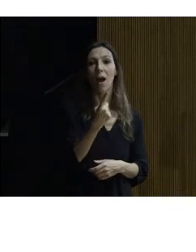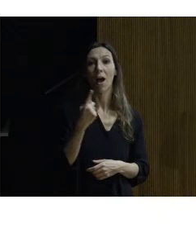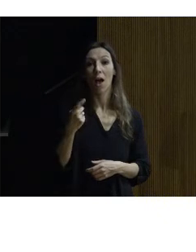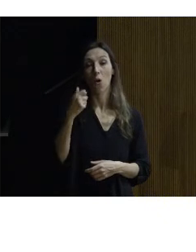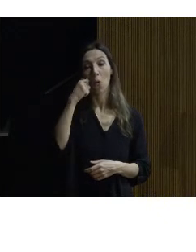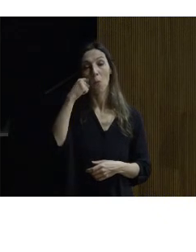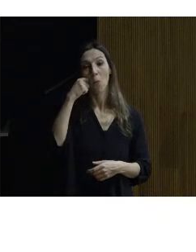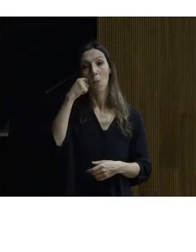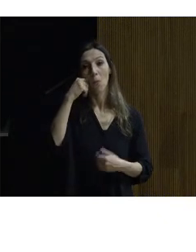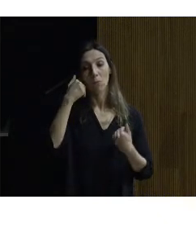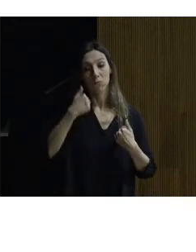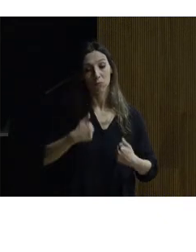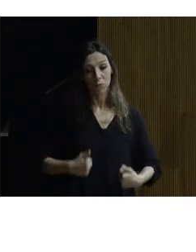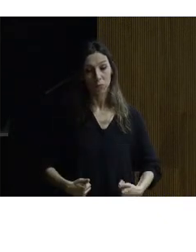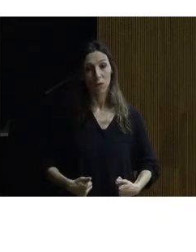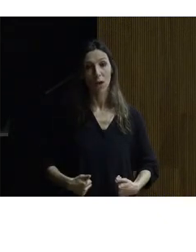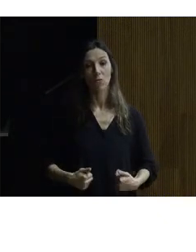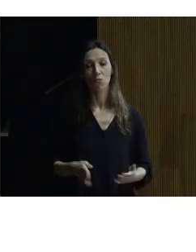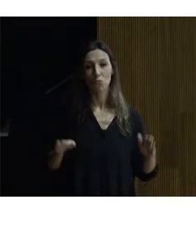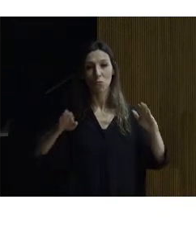va hacia su luz